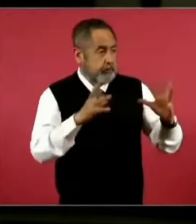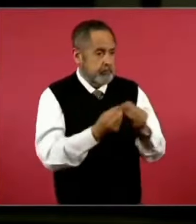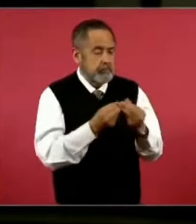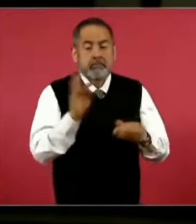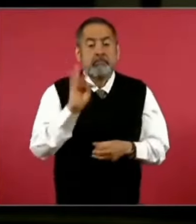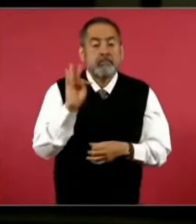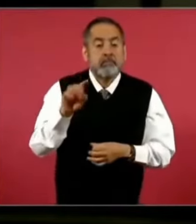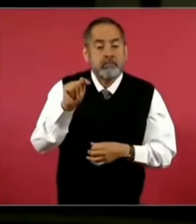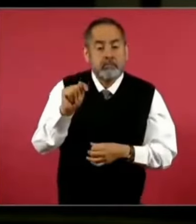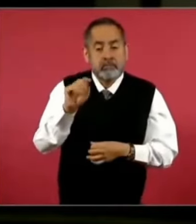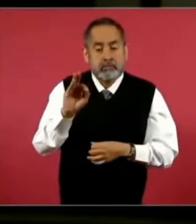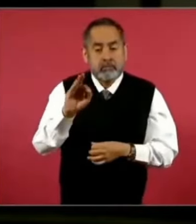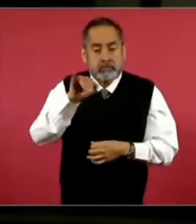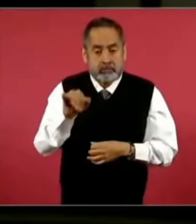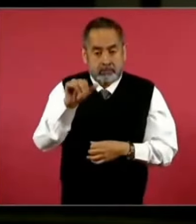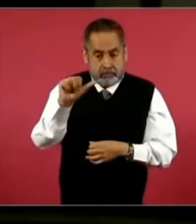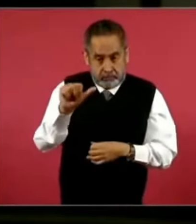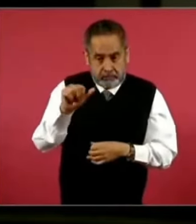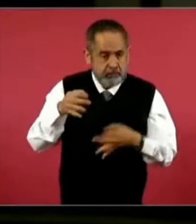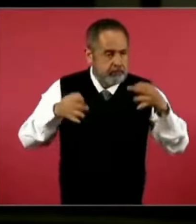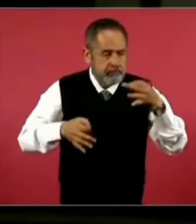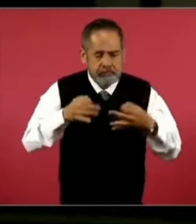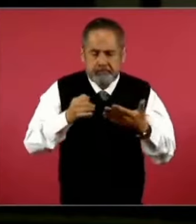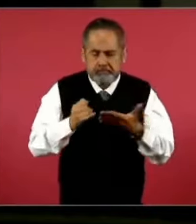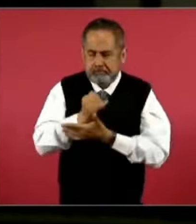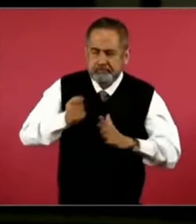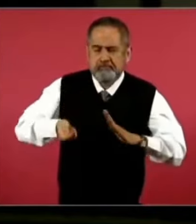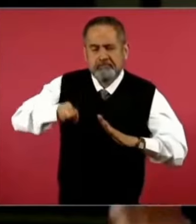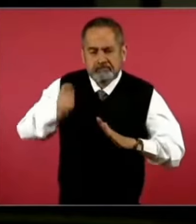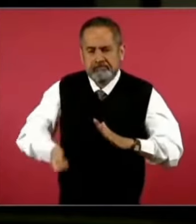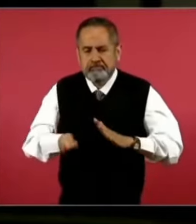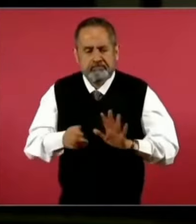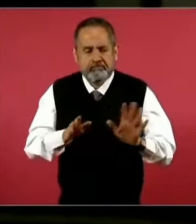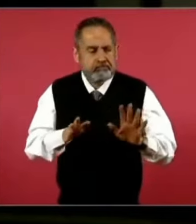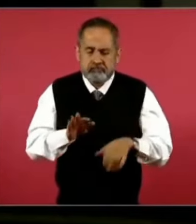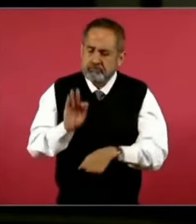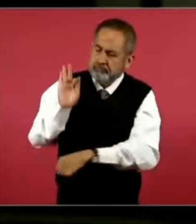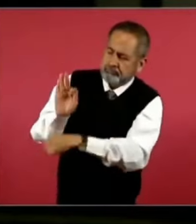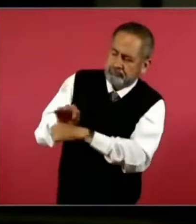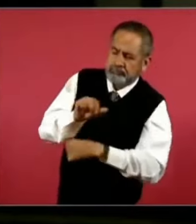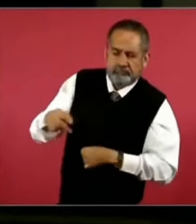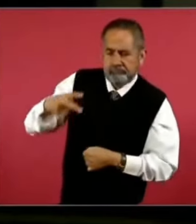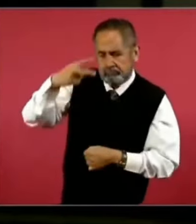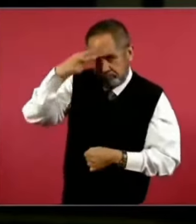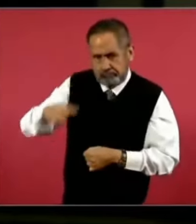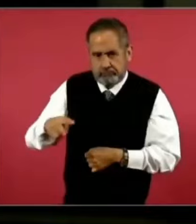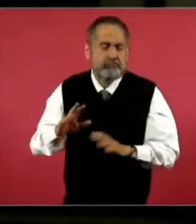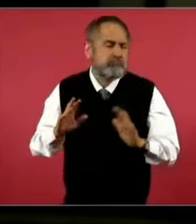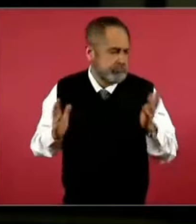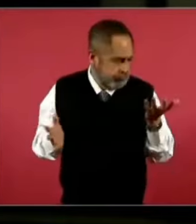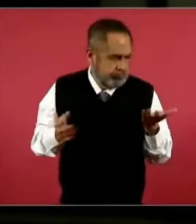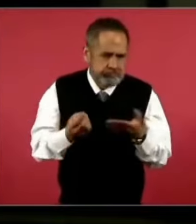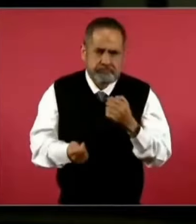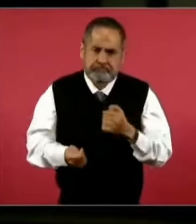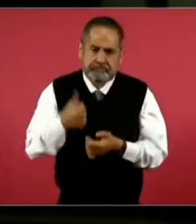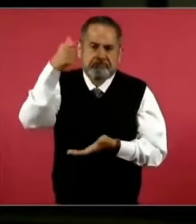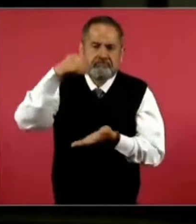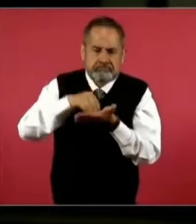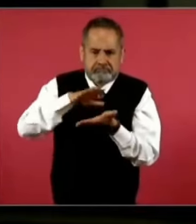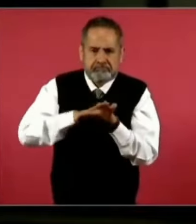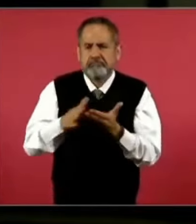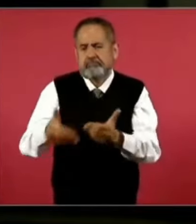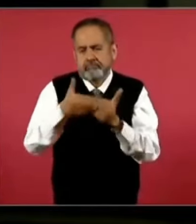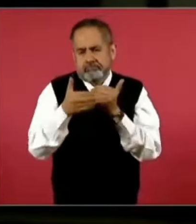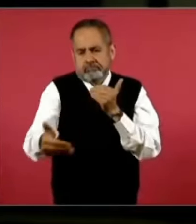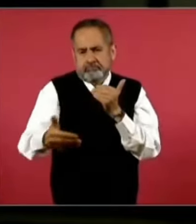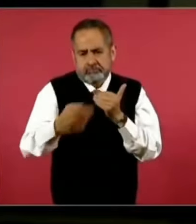Tribunal Federal de Justicia Administrativa fallara a favor del Estado mexicano, se sentaría ya un precedente para que